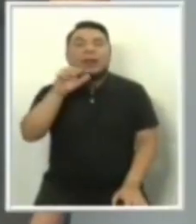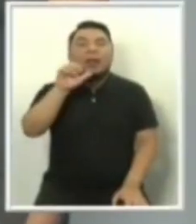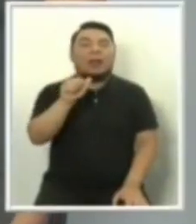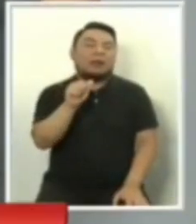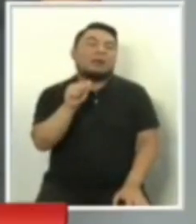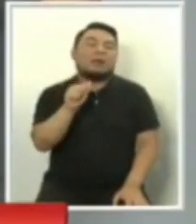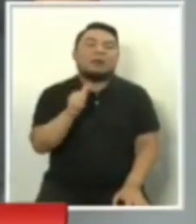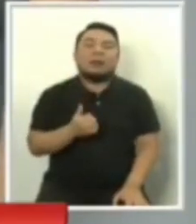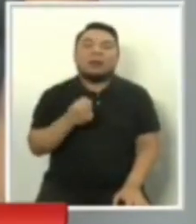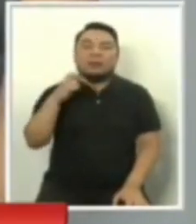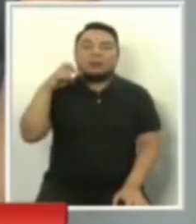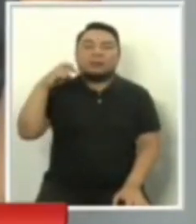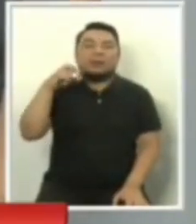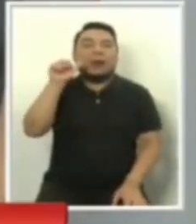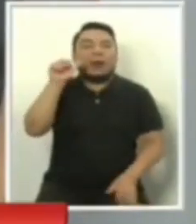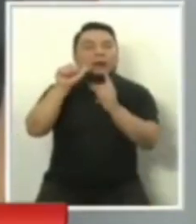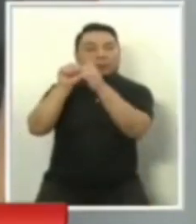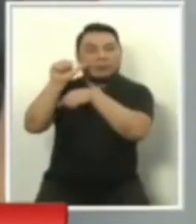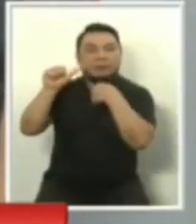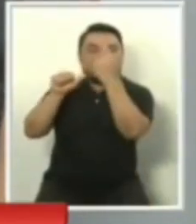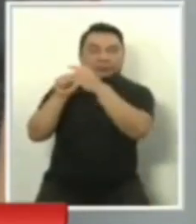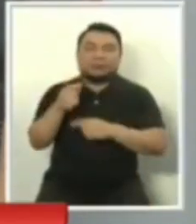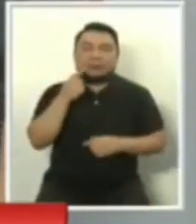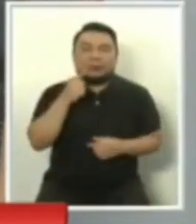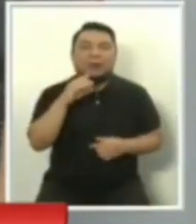para el Progreso, César Acuña.